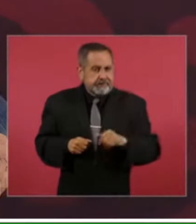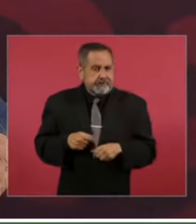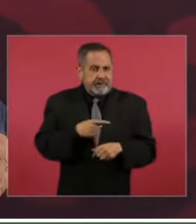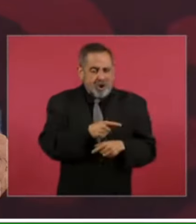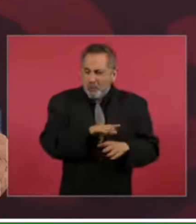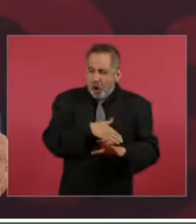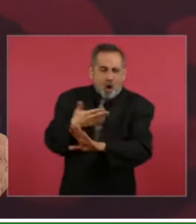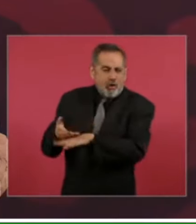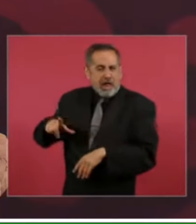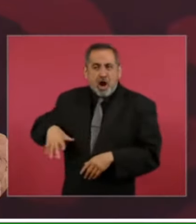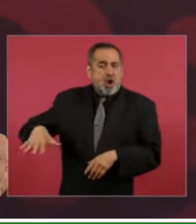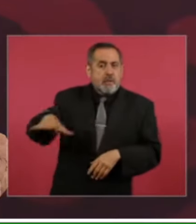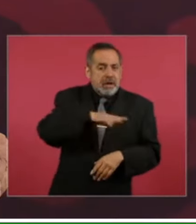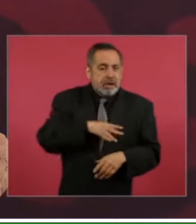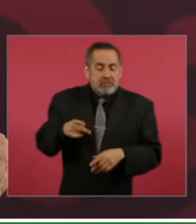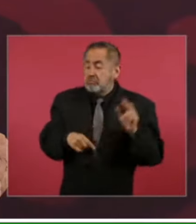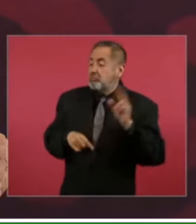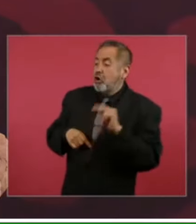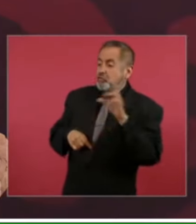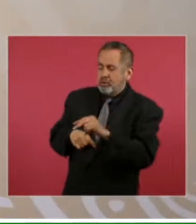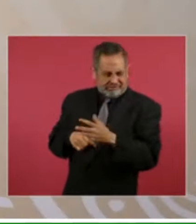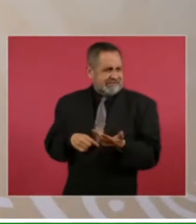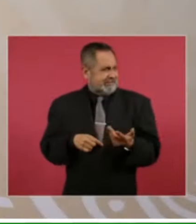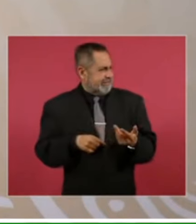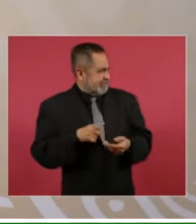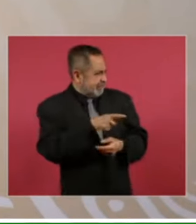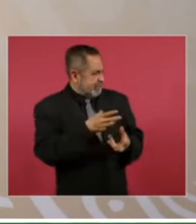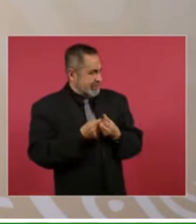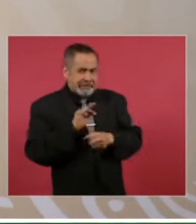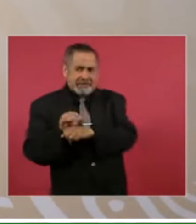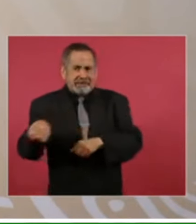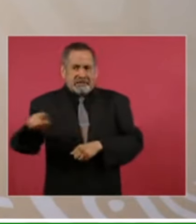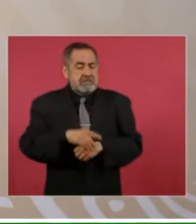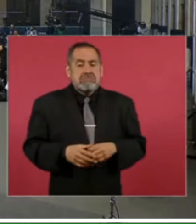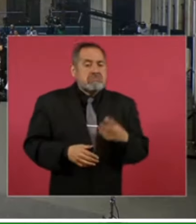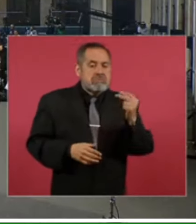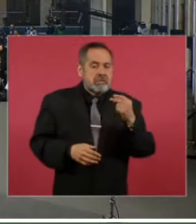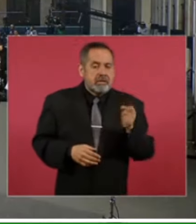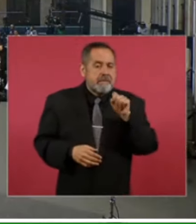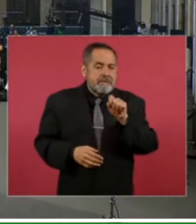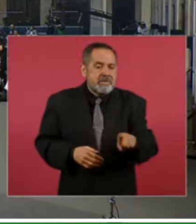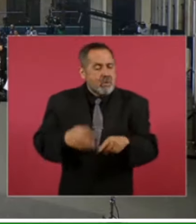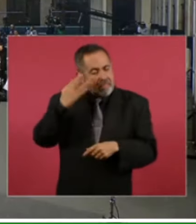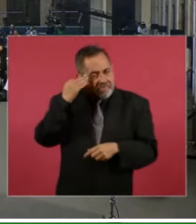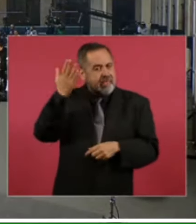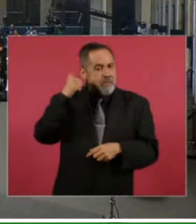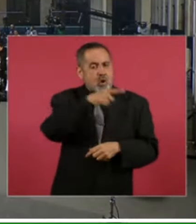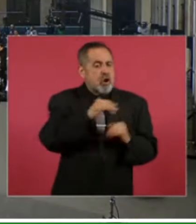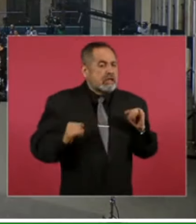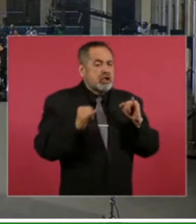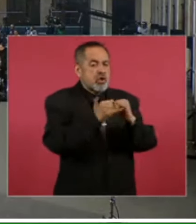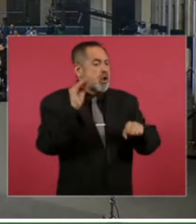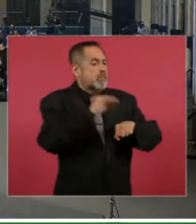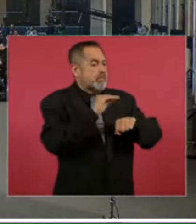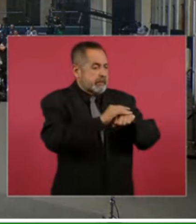contrario al interés público. Son de esos organismos que se crearon, todo ese